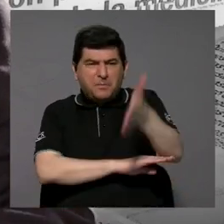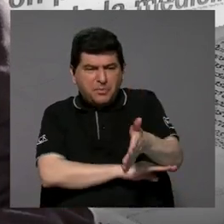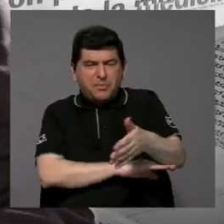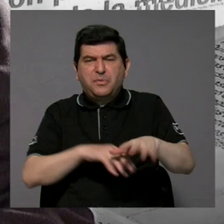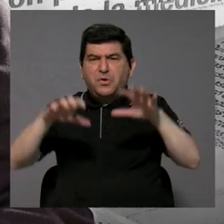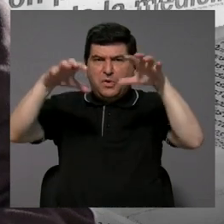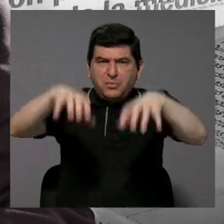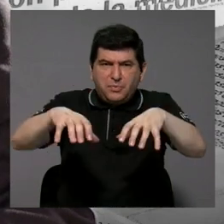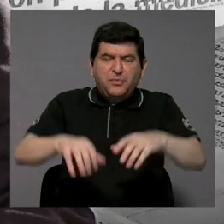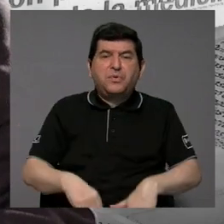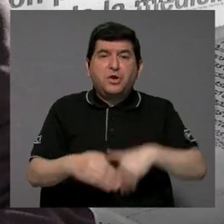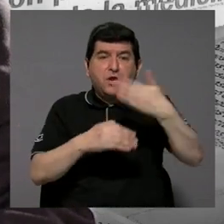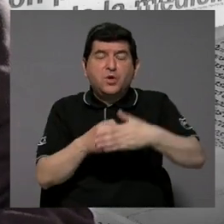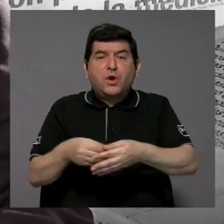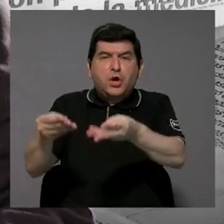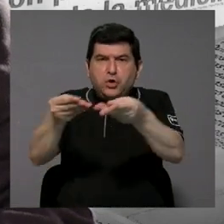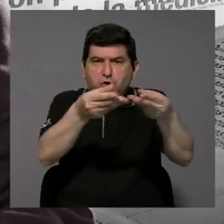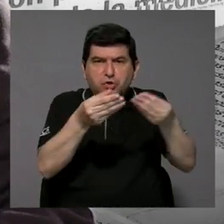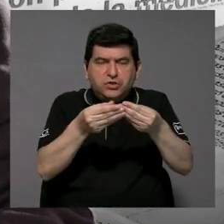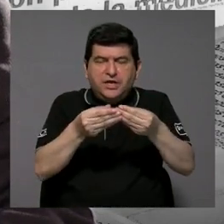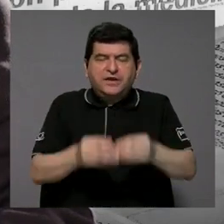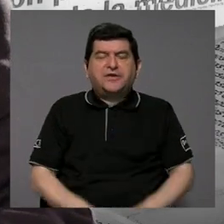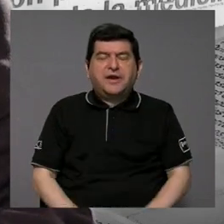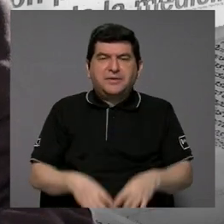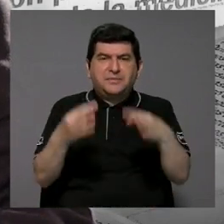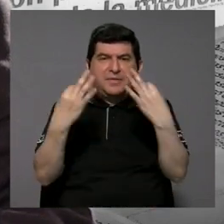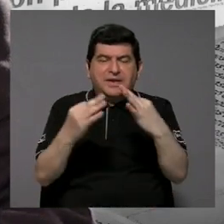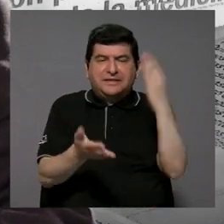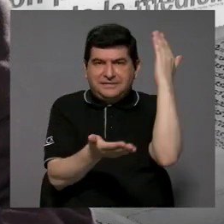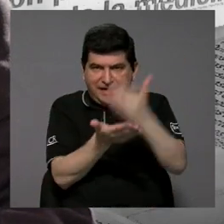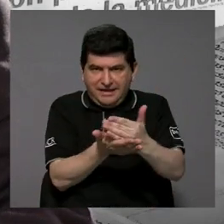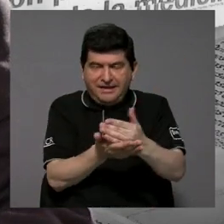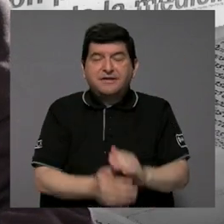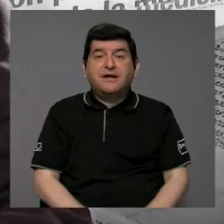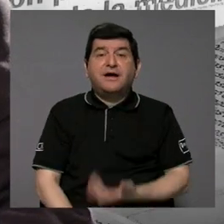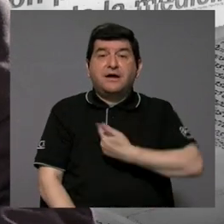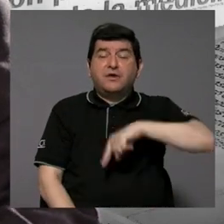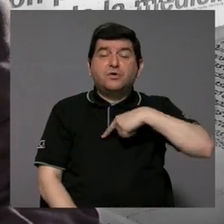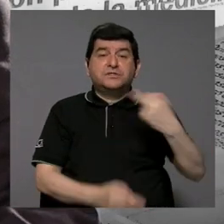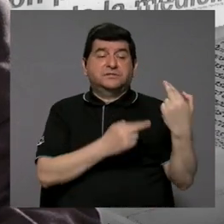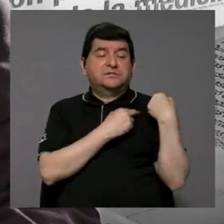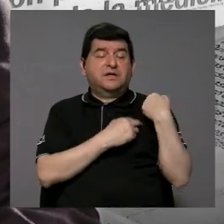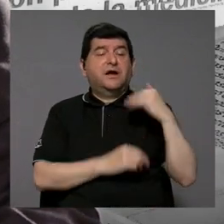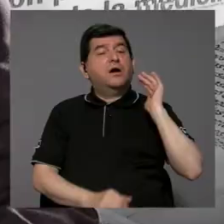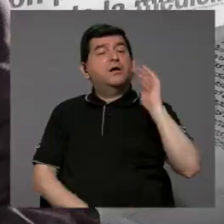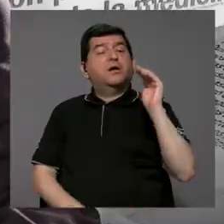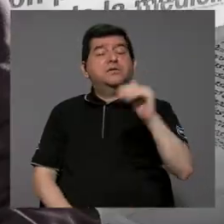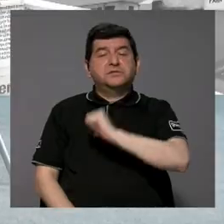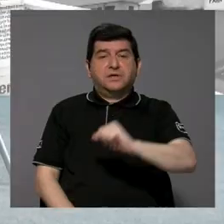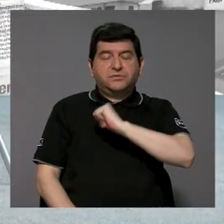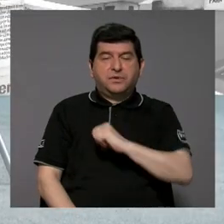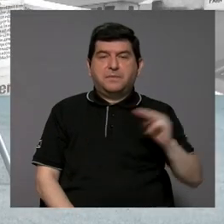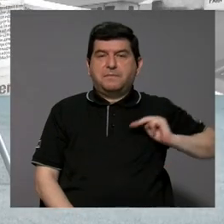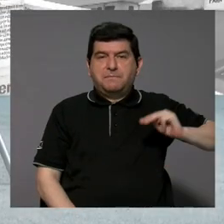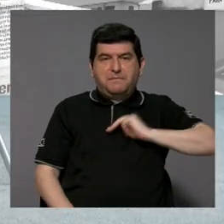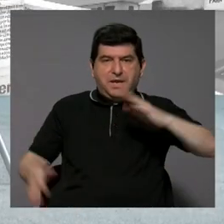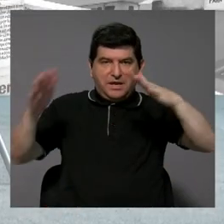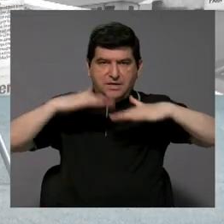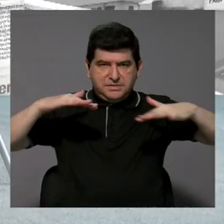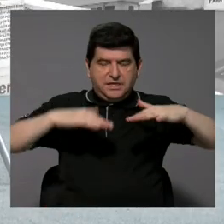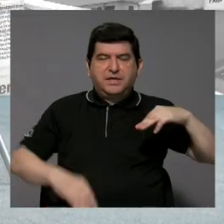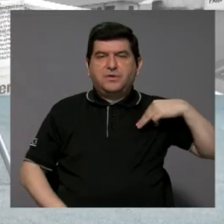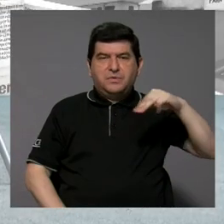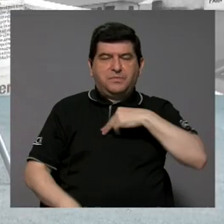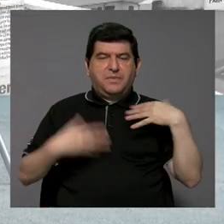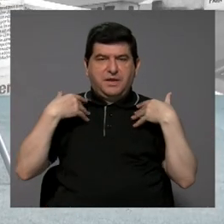que eso sucede, que yo lo he visto personalmente, es un deber de nosotros avisar a las autoridades, como el Ministerio de Salud también,